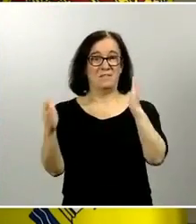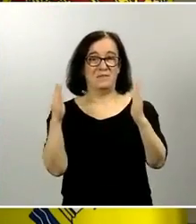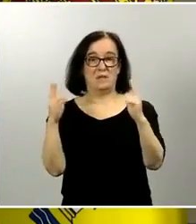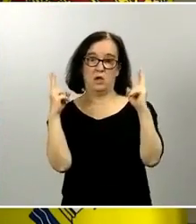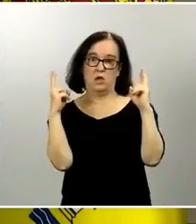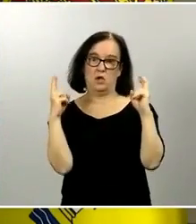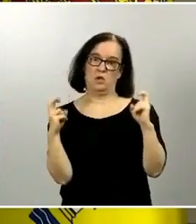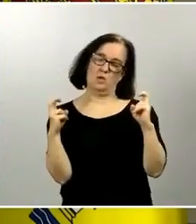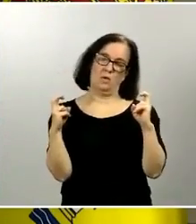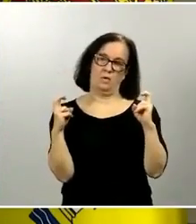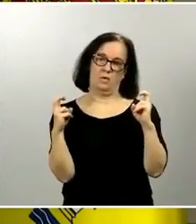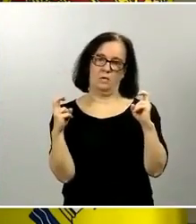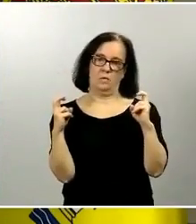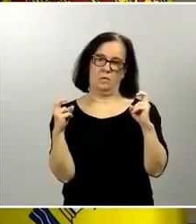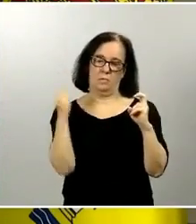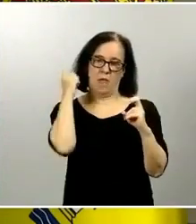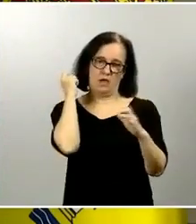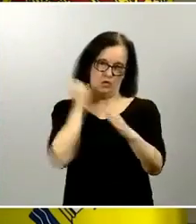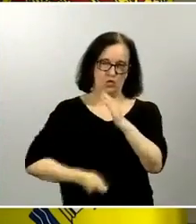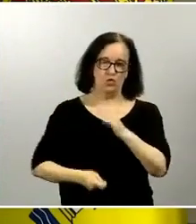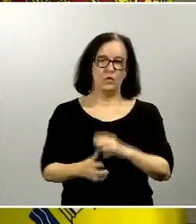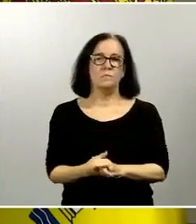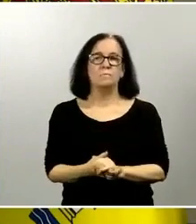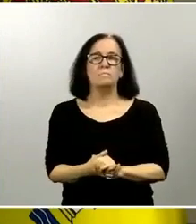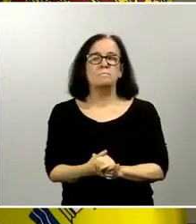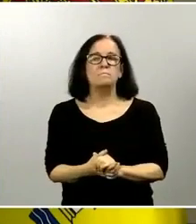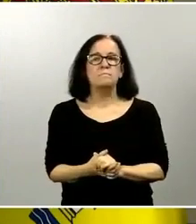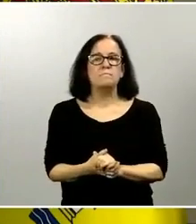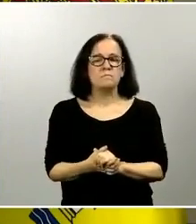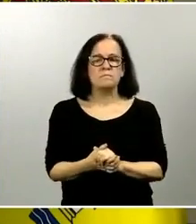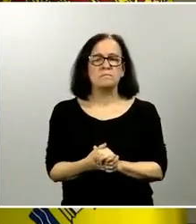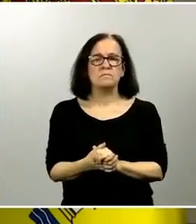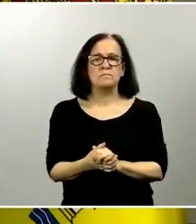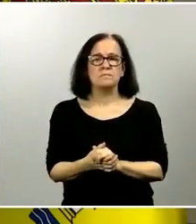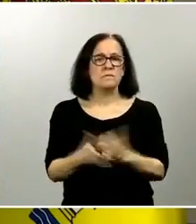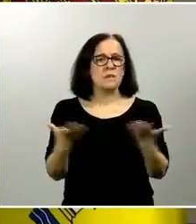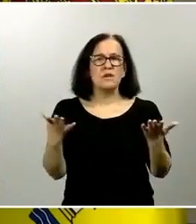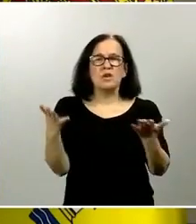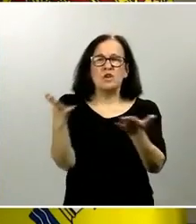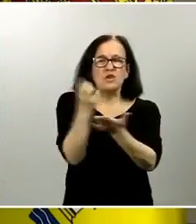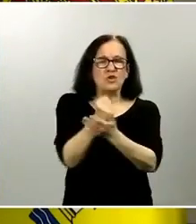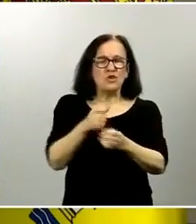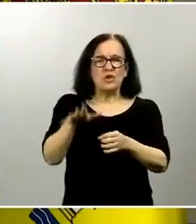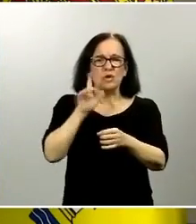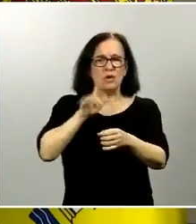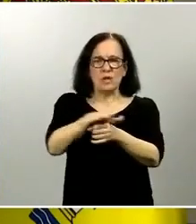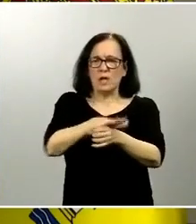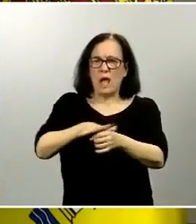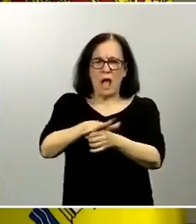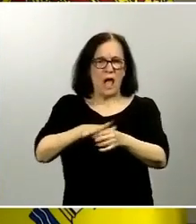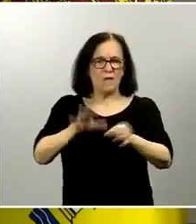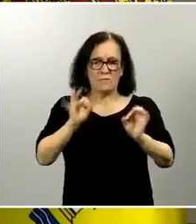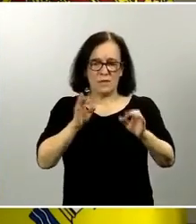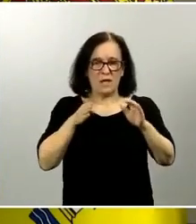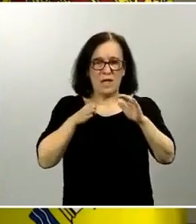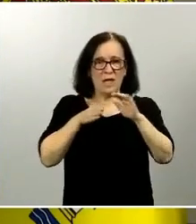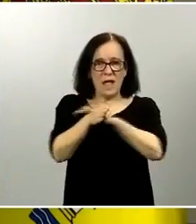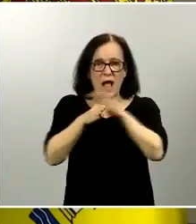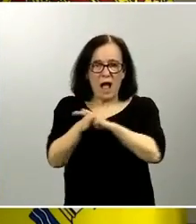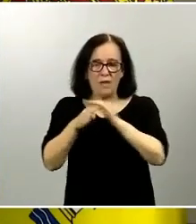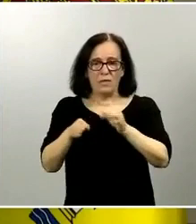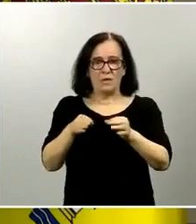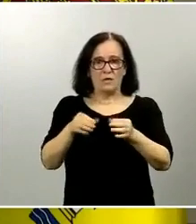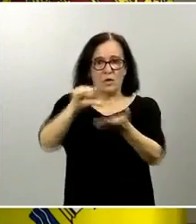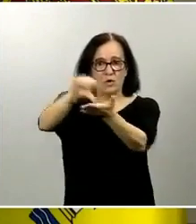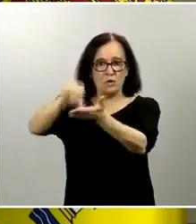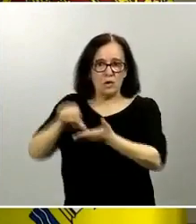más duro estamos en todos los ámbitos en el mismo orden tanto en los accesos a ciudades como en